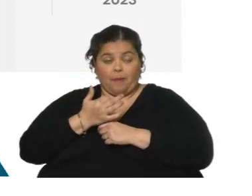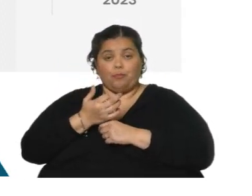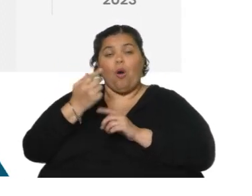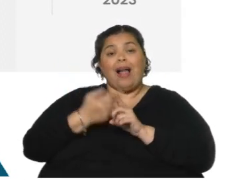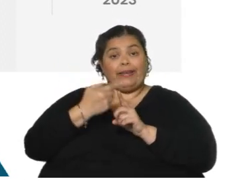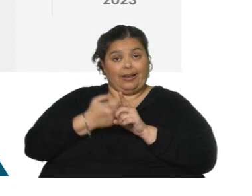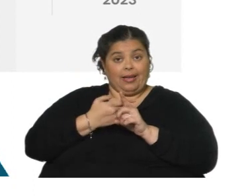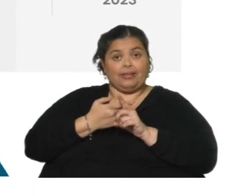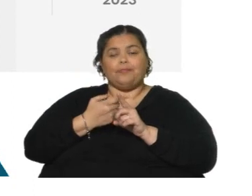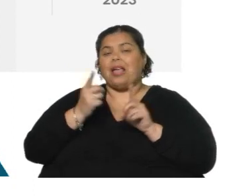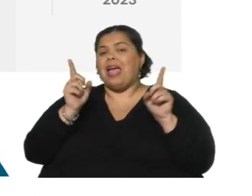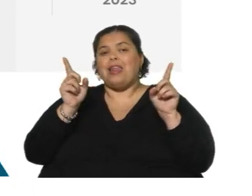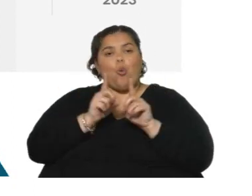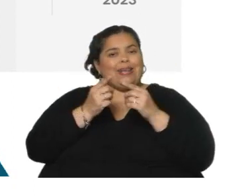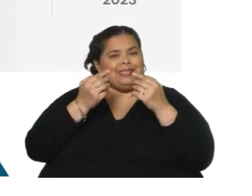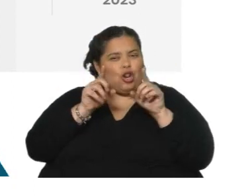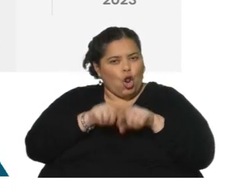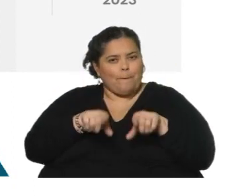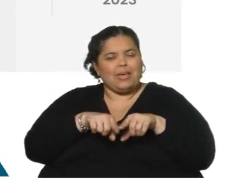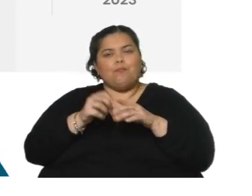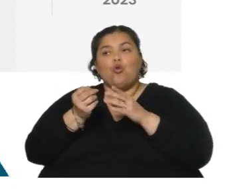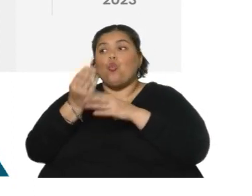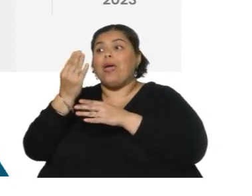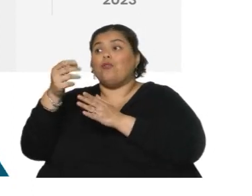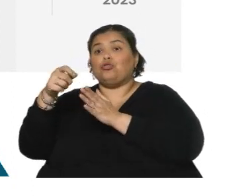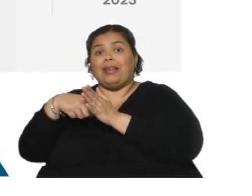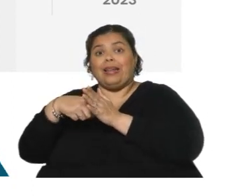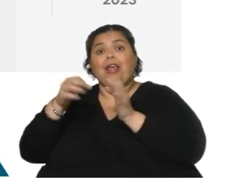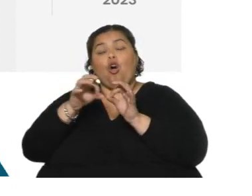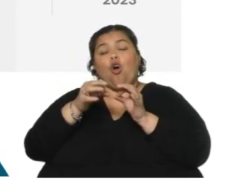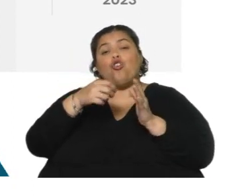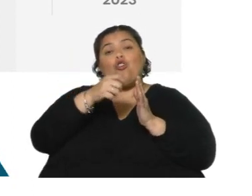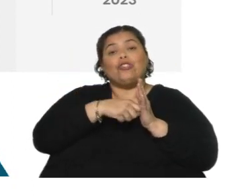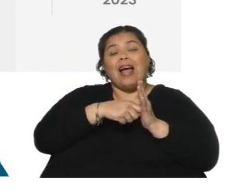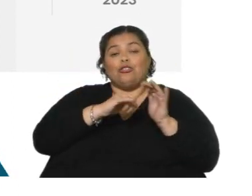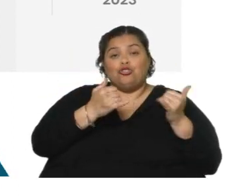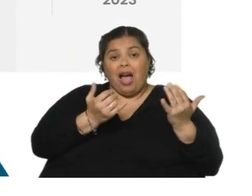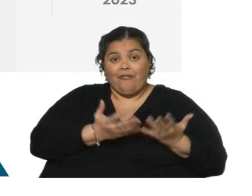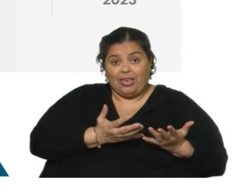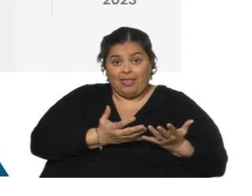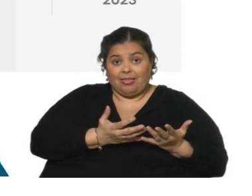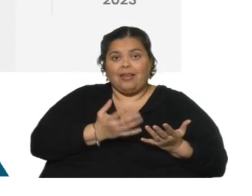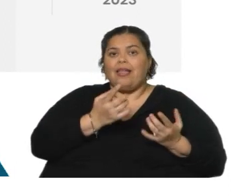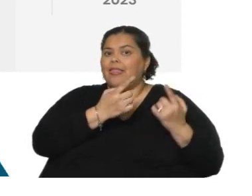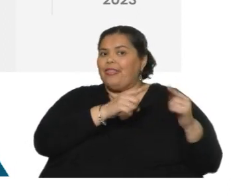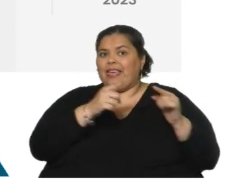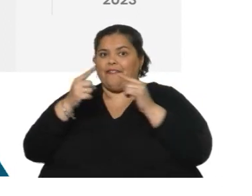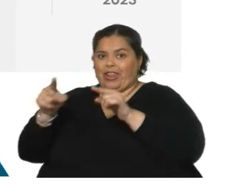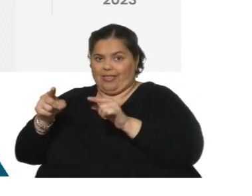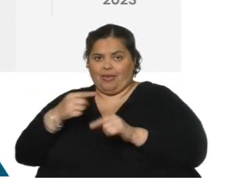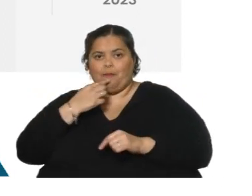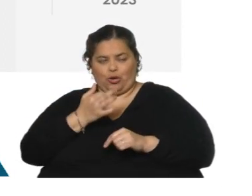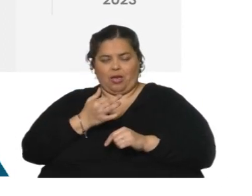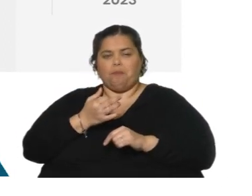no es lo mismo el comportamiento de los nuevos alquileres y los contratos vigentes. Generalmente se comportan distinto, ¿verdad? Por un lado podemos tener